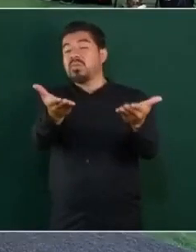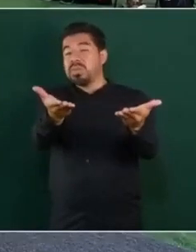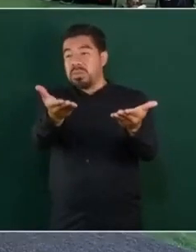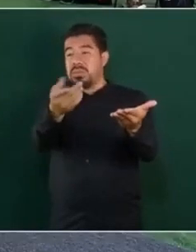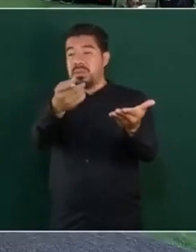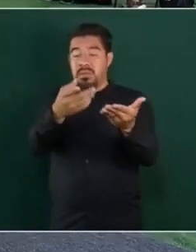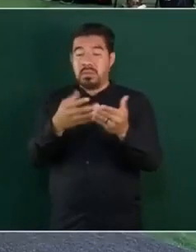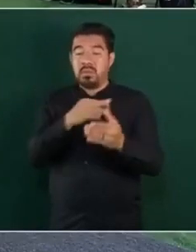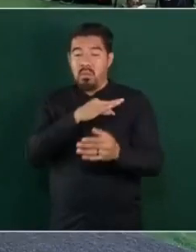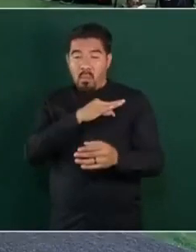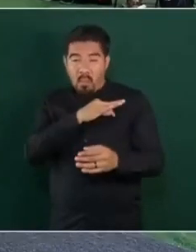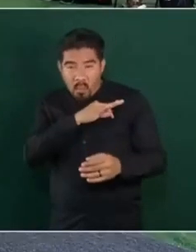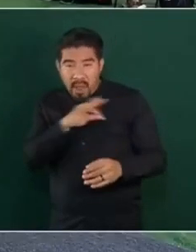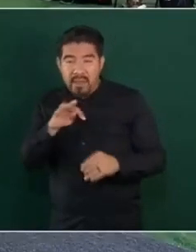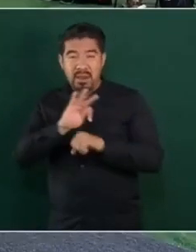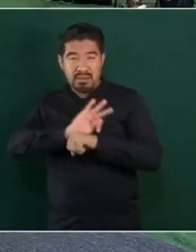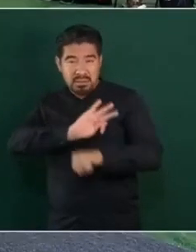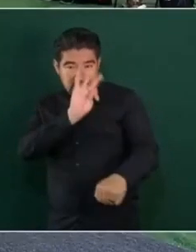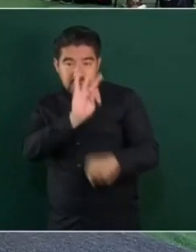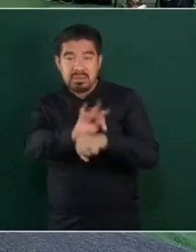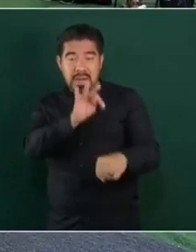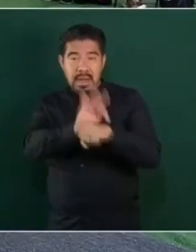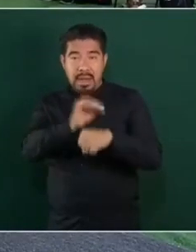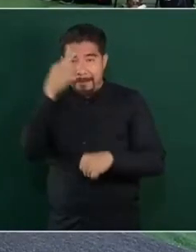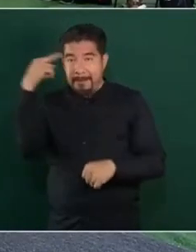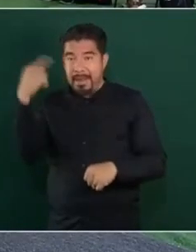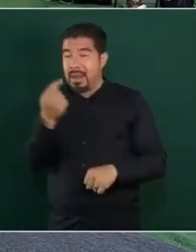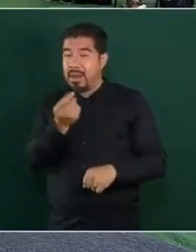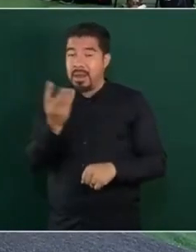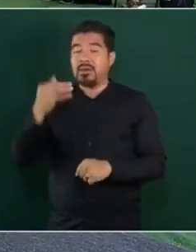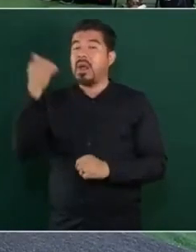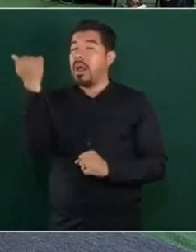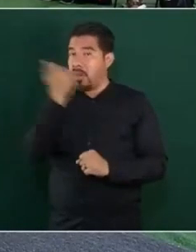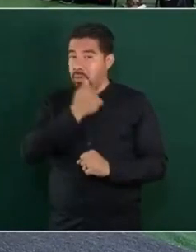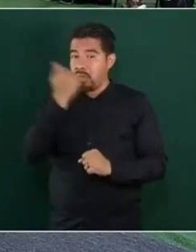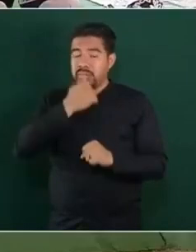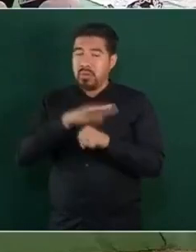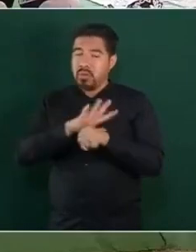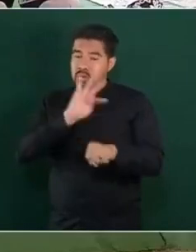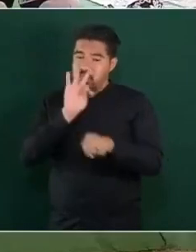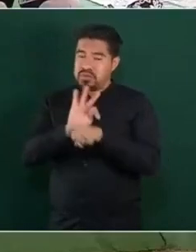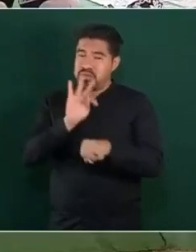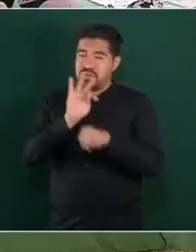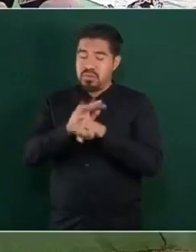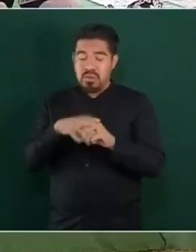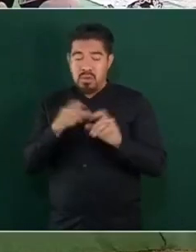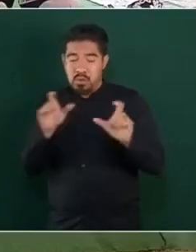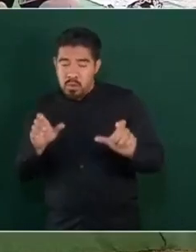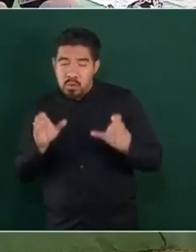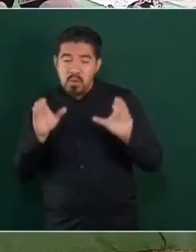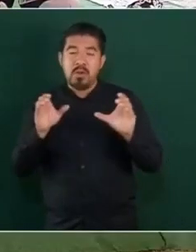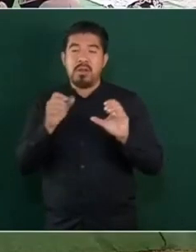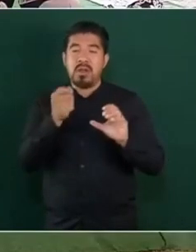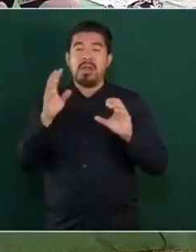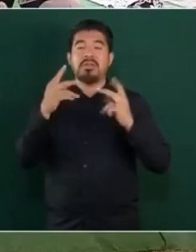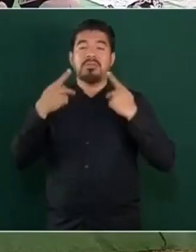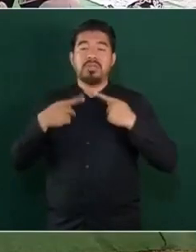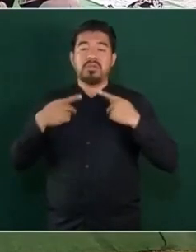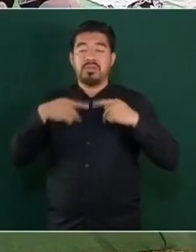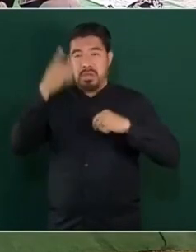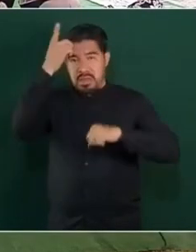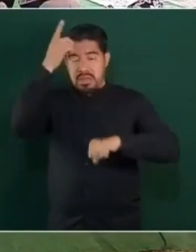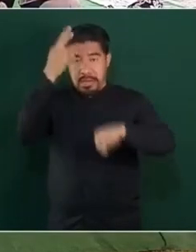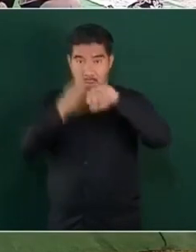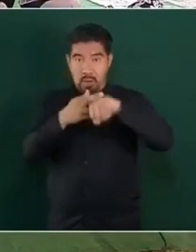reforzar el tema hacia los estudiantes en las escuelas? Qué es lo que pasa con los directivos, se pudiera